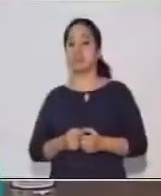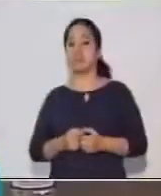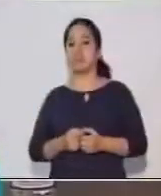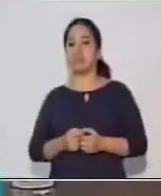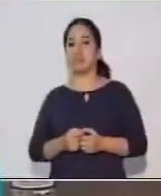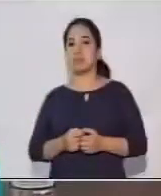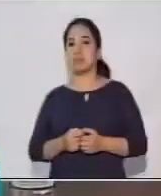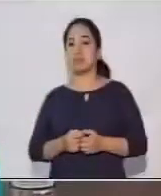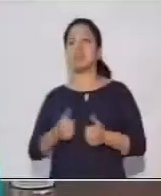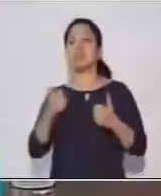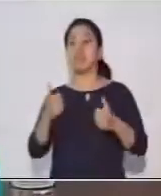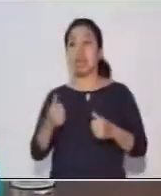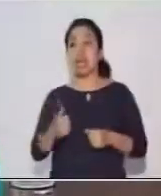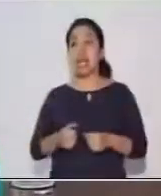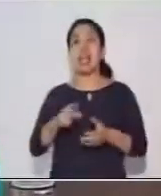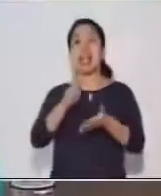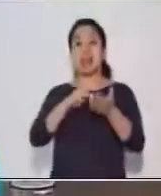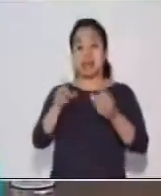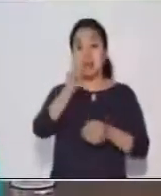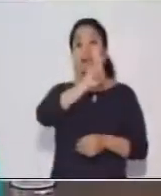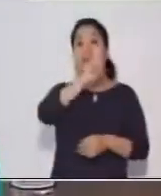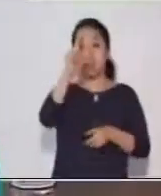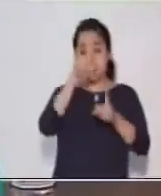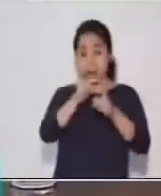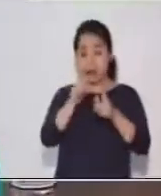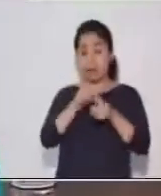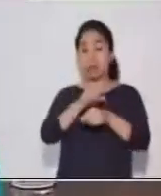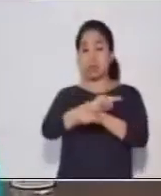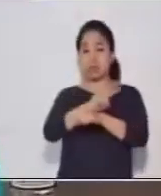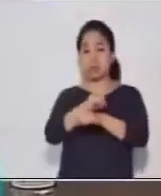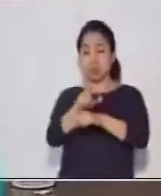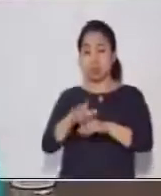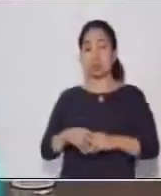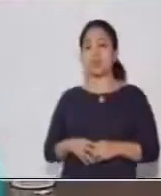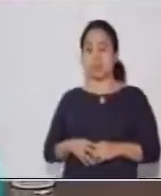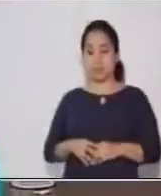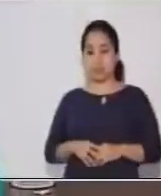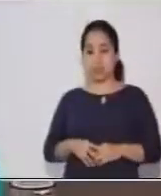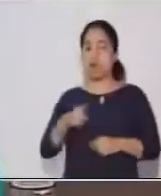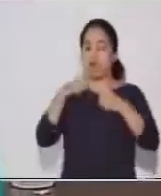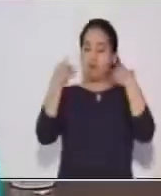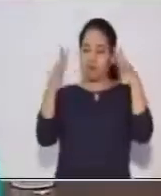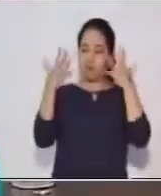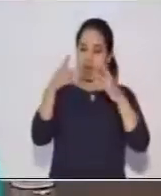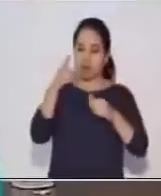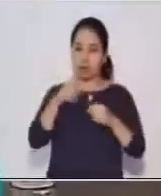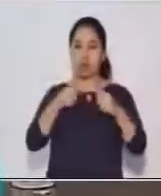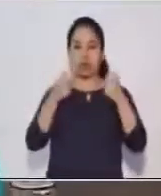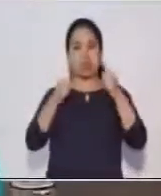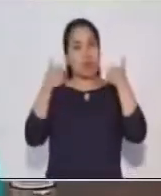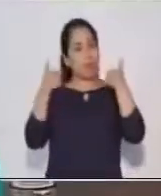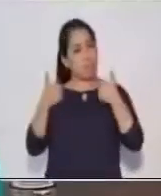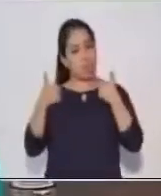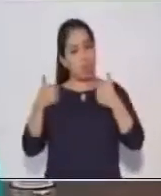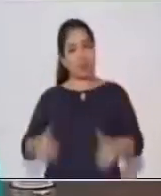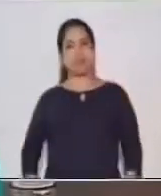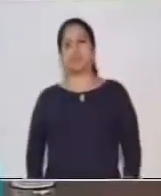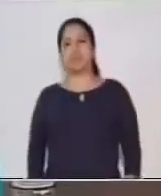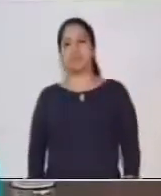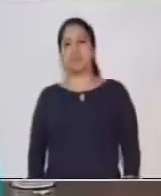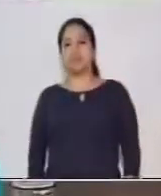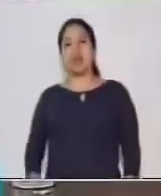bien. Excelente. Leía cien palabras por minuto. Muy bien. Los felicito. Lo hicieron muy bien.